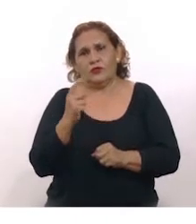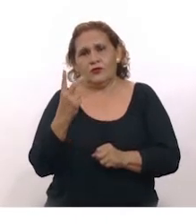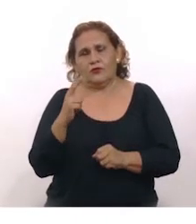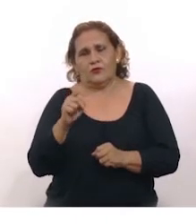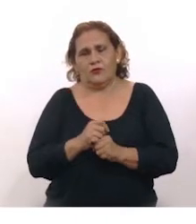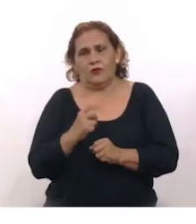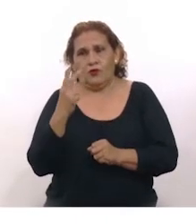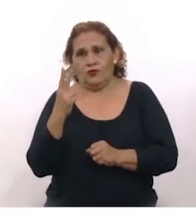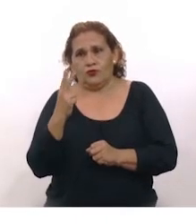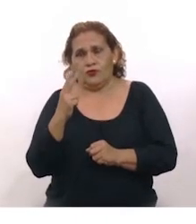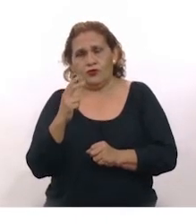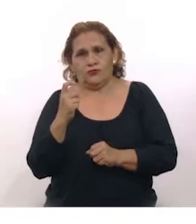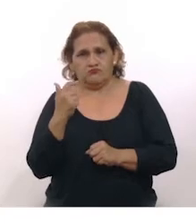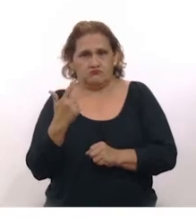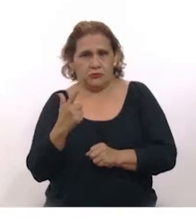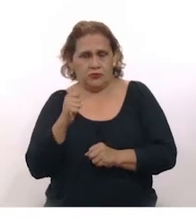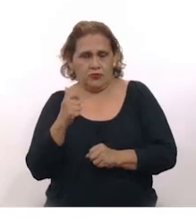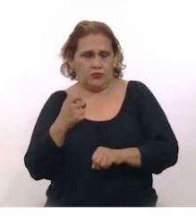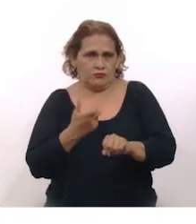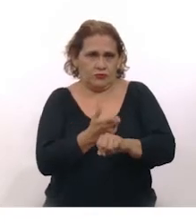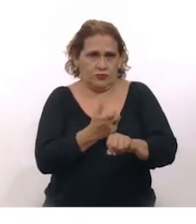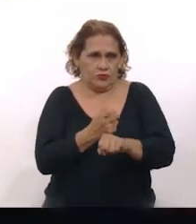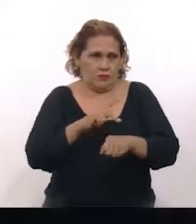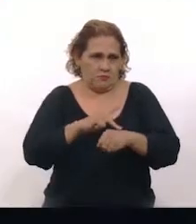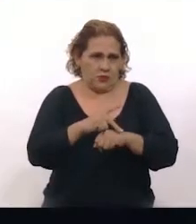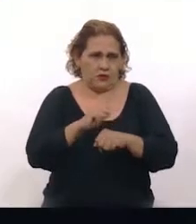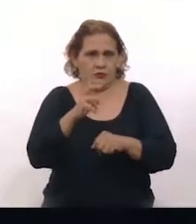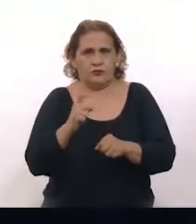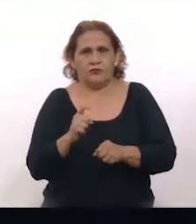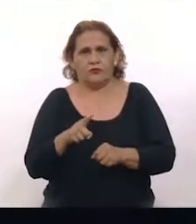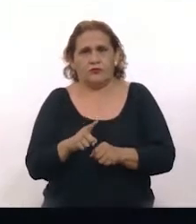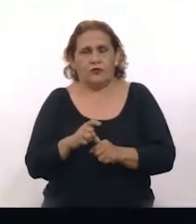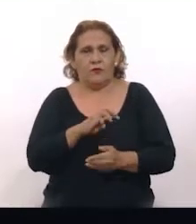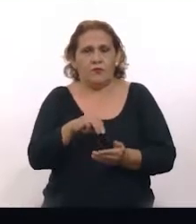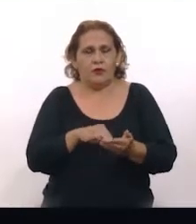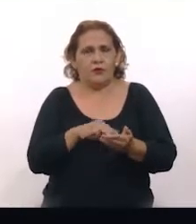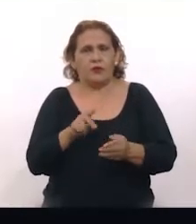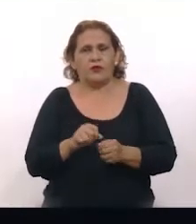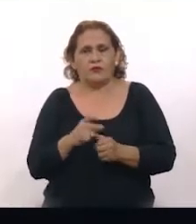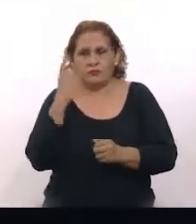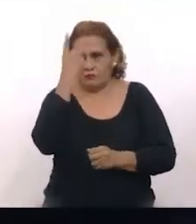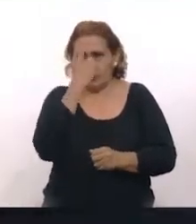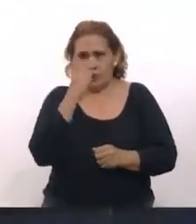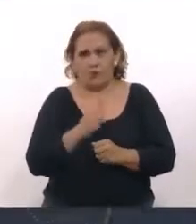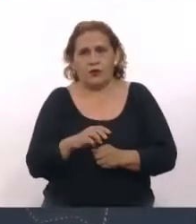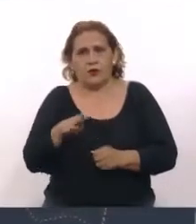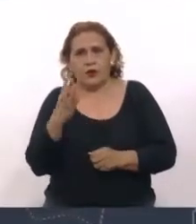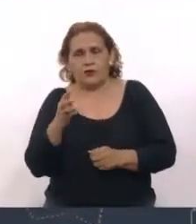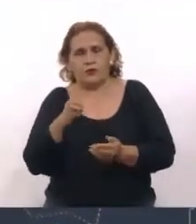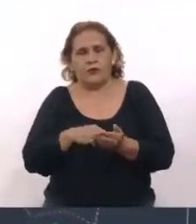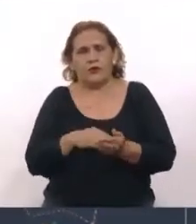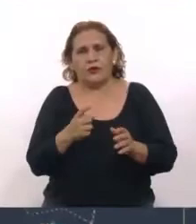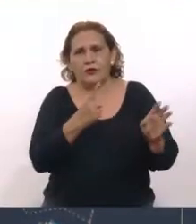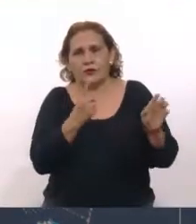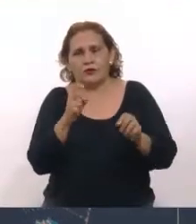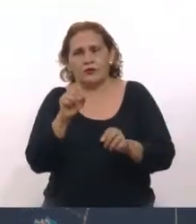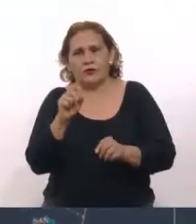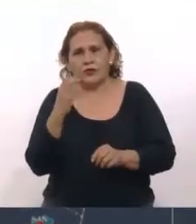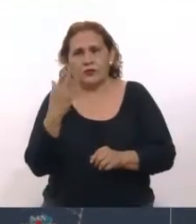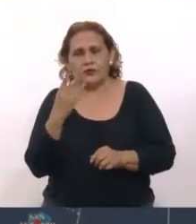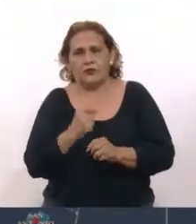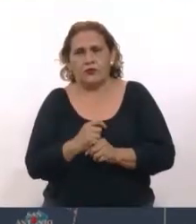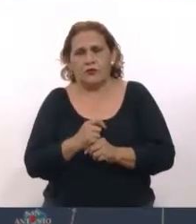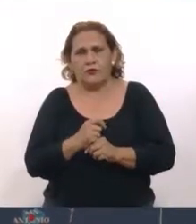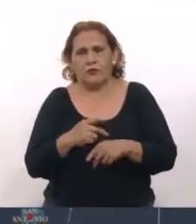207 son de otro país u otro estado. Específicamente en Mérida se han diagnosticado 14,125 personas